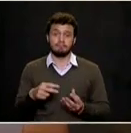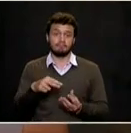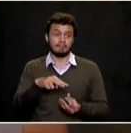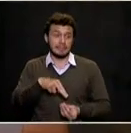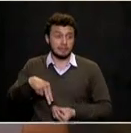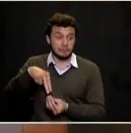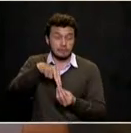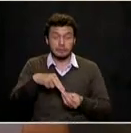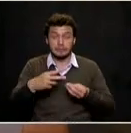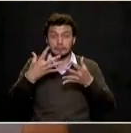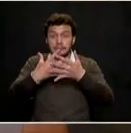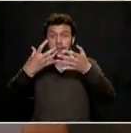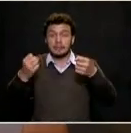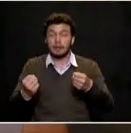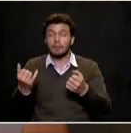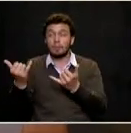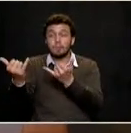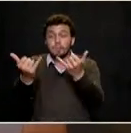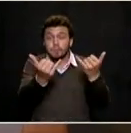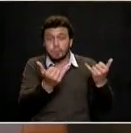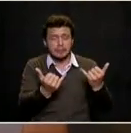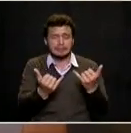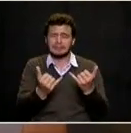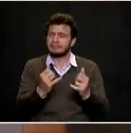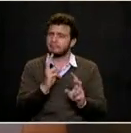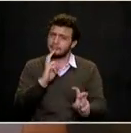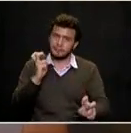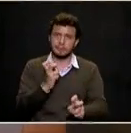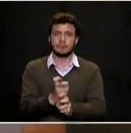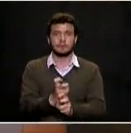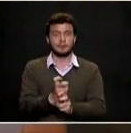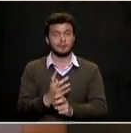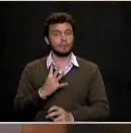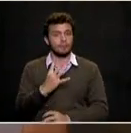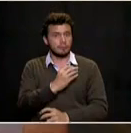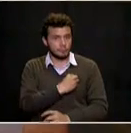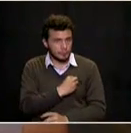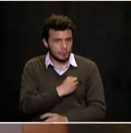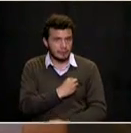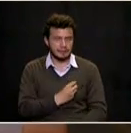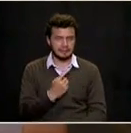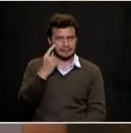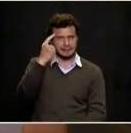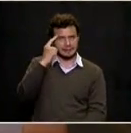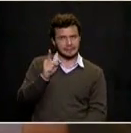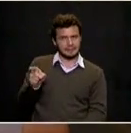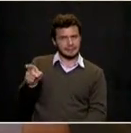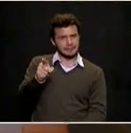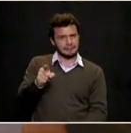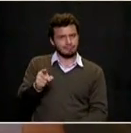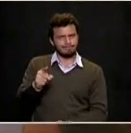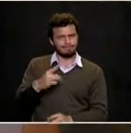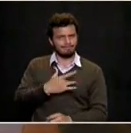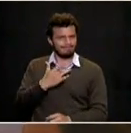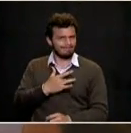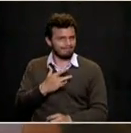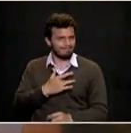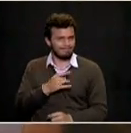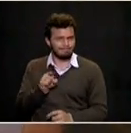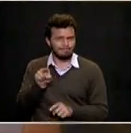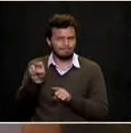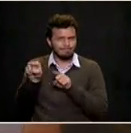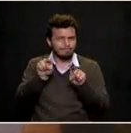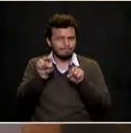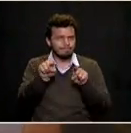cárceles y debemos humanizar estos lugares.